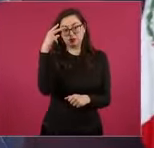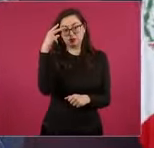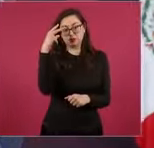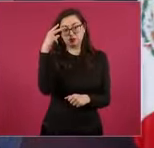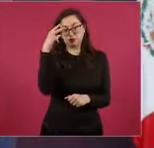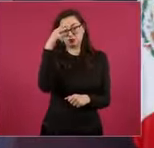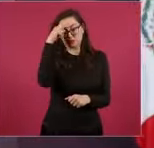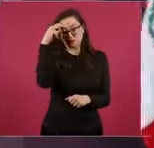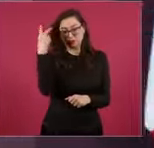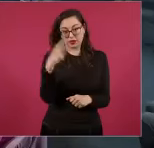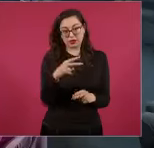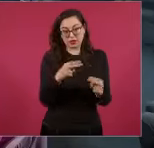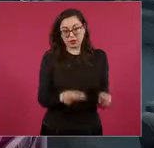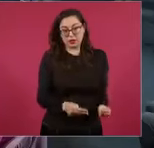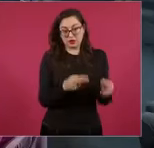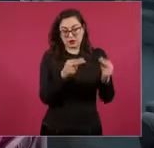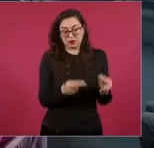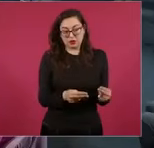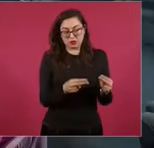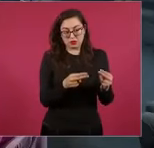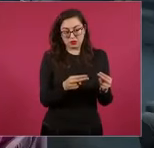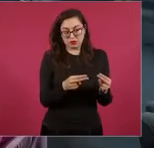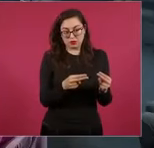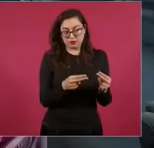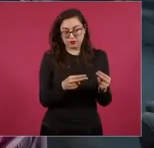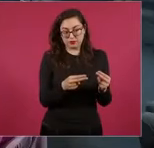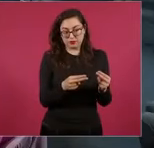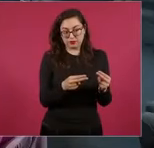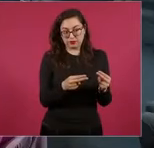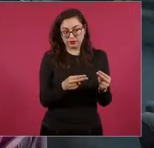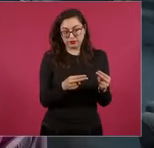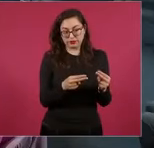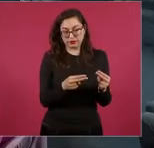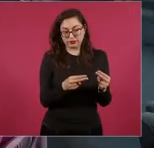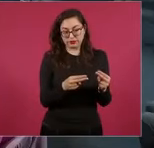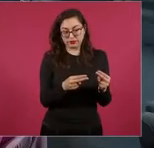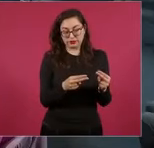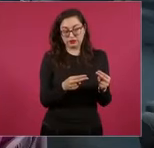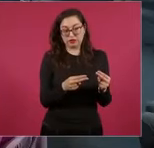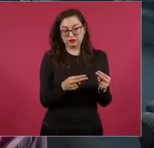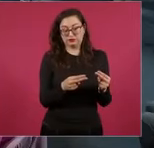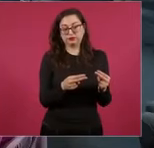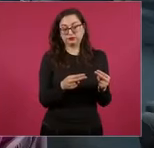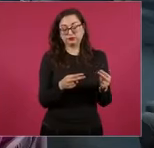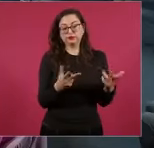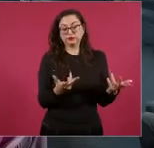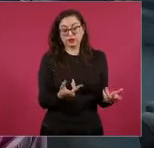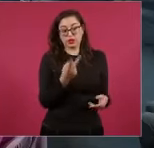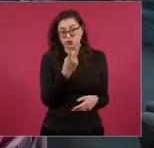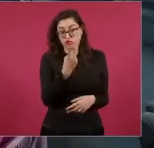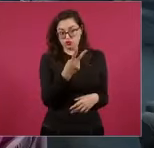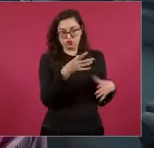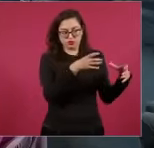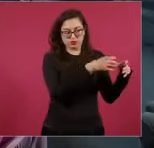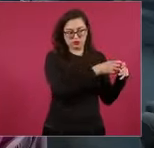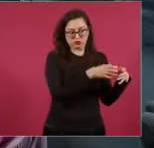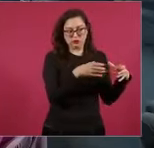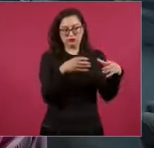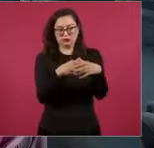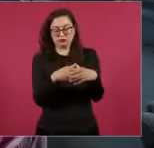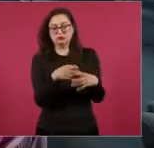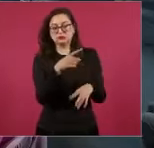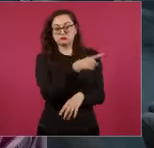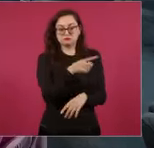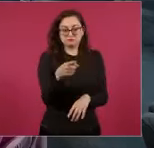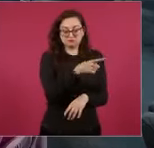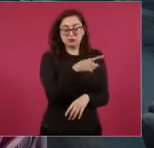¿Negocios Mexicanos? ¿Cómo se llama? Consejo Mexicano de Negocios. Pues tienen